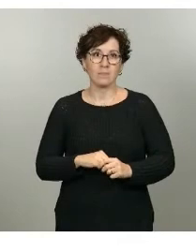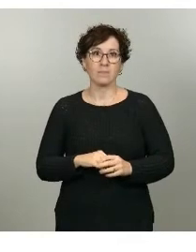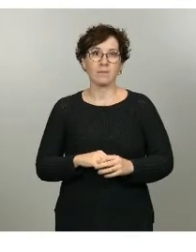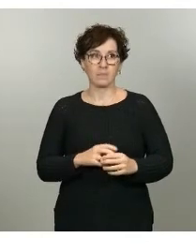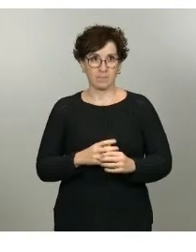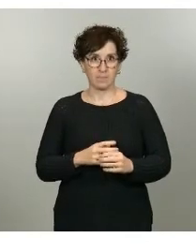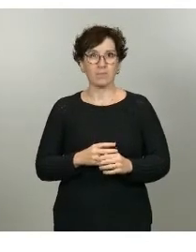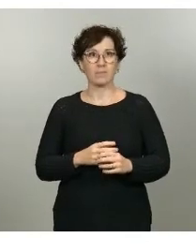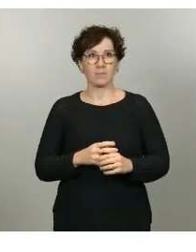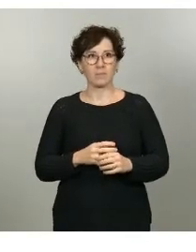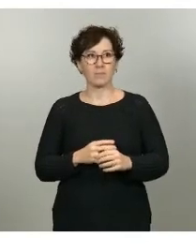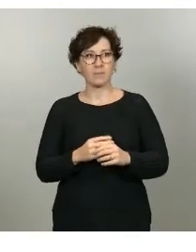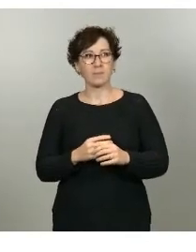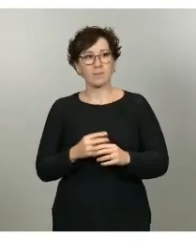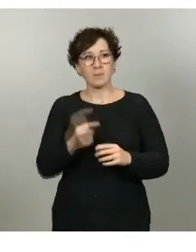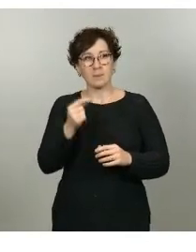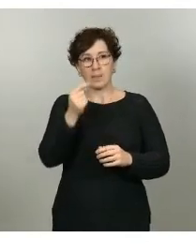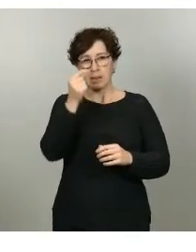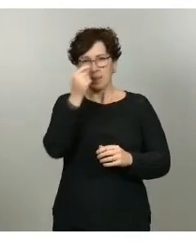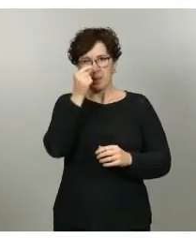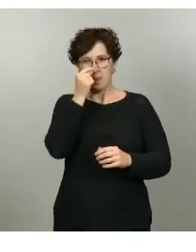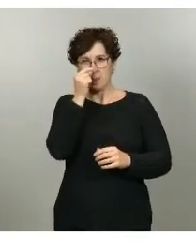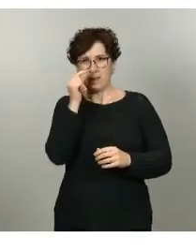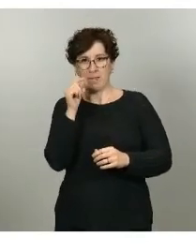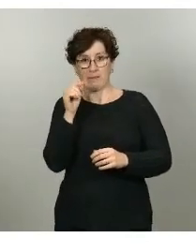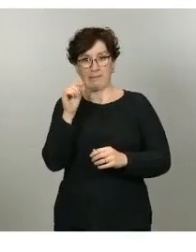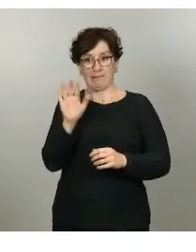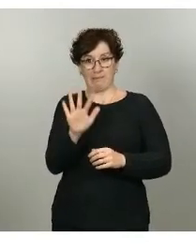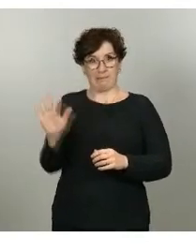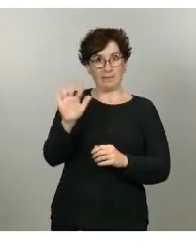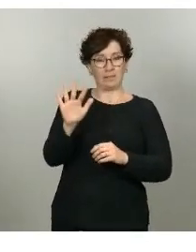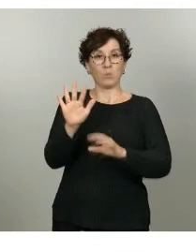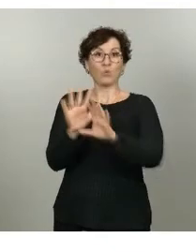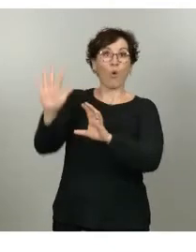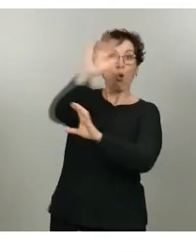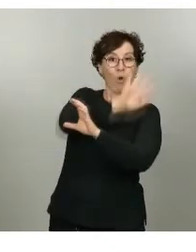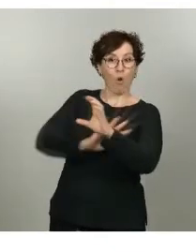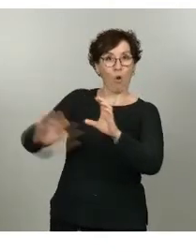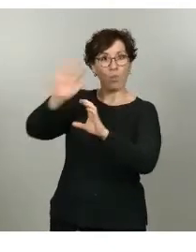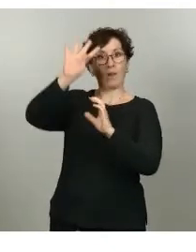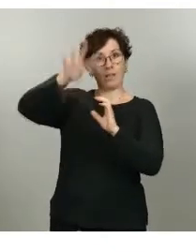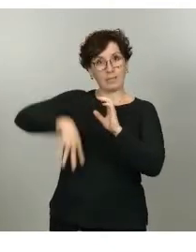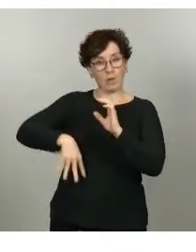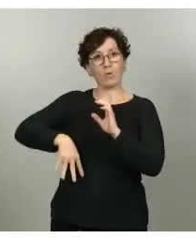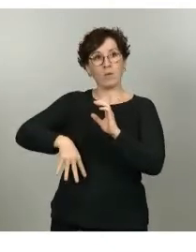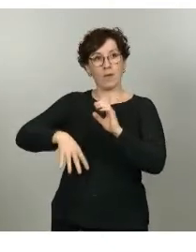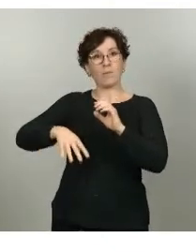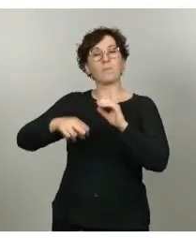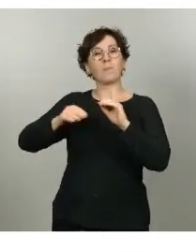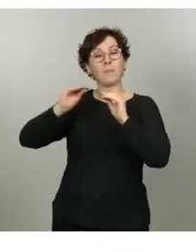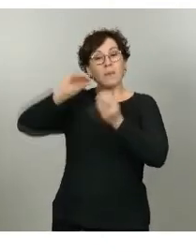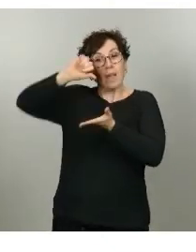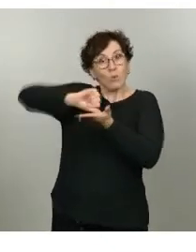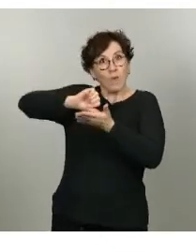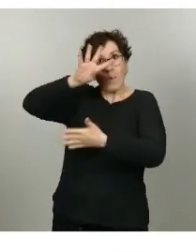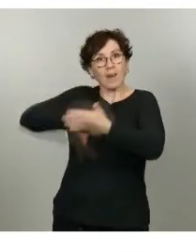pequeña esquinita que queda por ahí. Pero en principio, prácticamente toda la comunidad, salvo esa zona metropolitana, que tiene unas características parecidas a